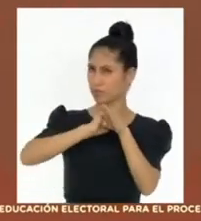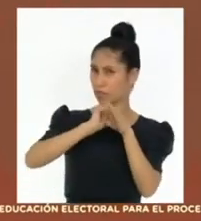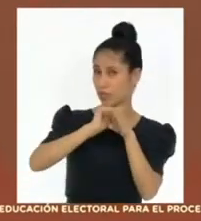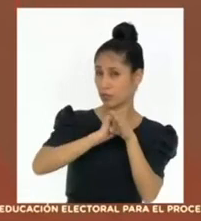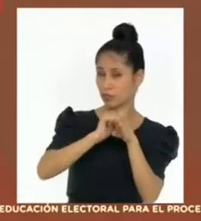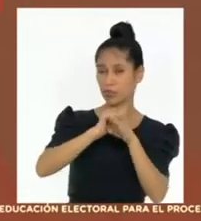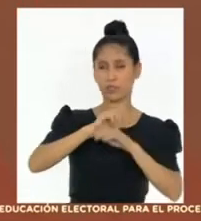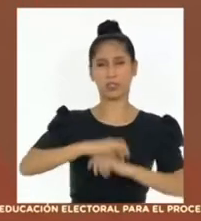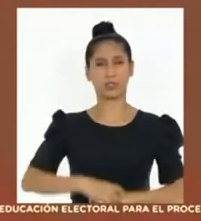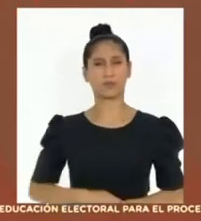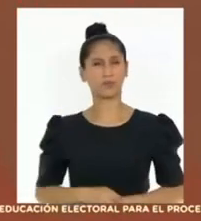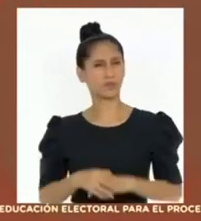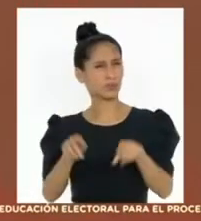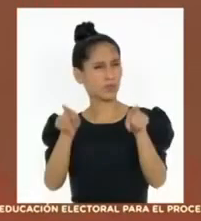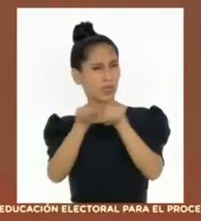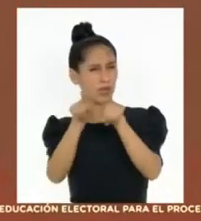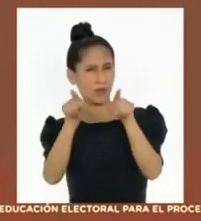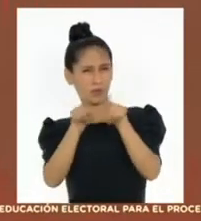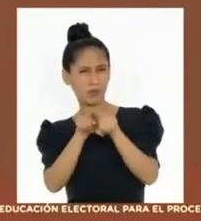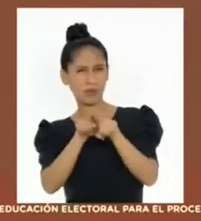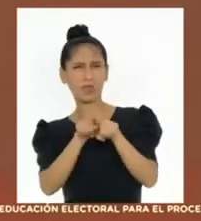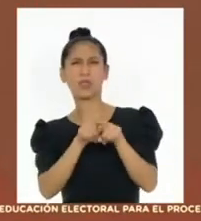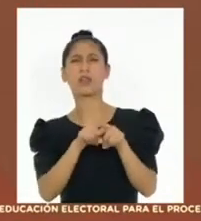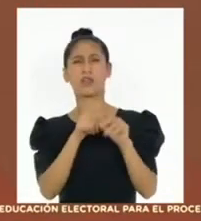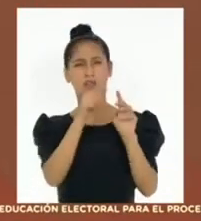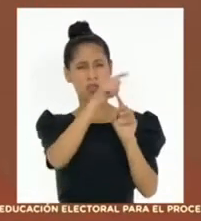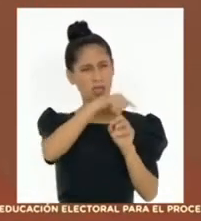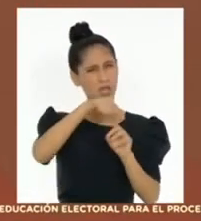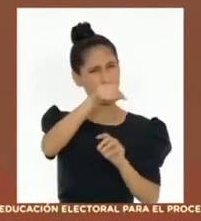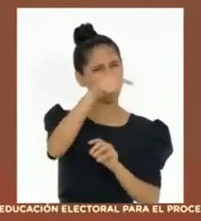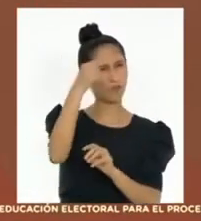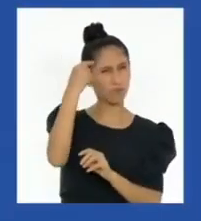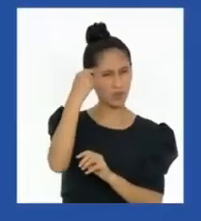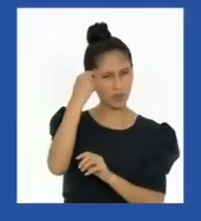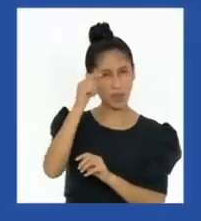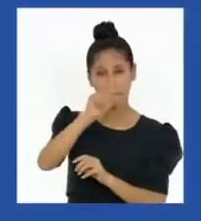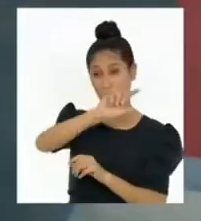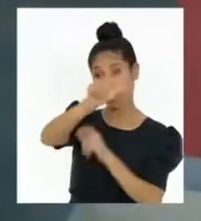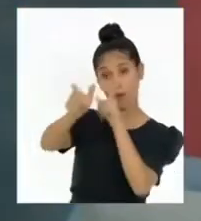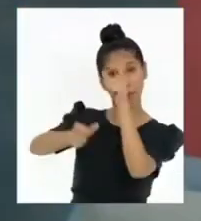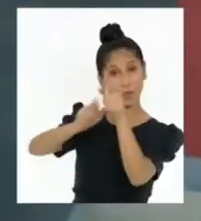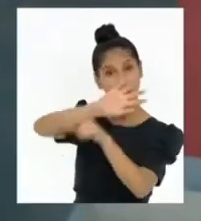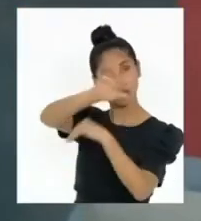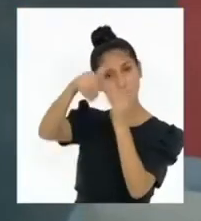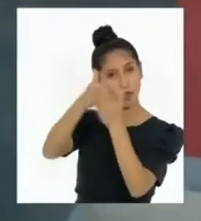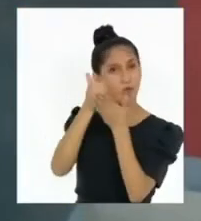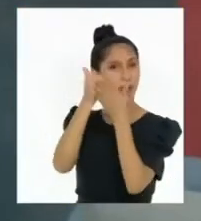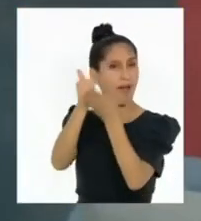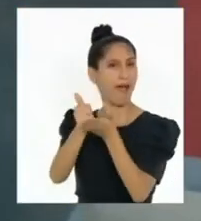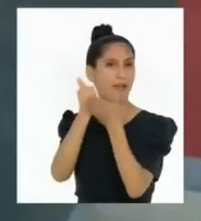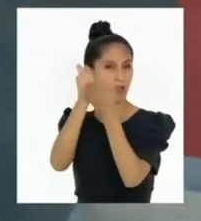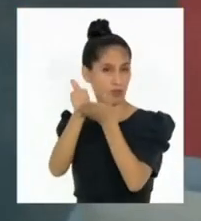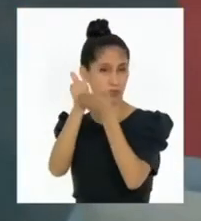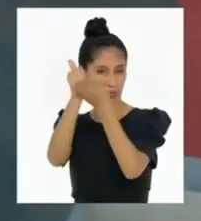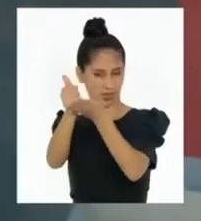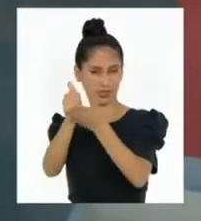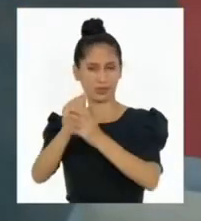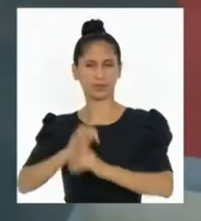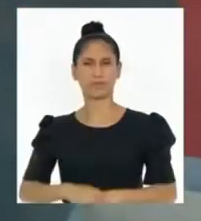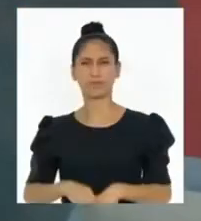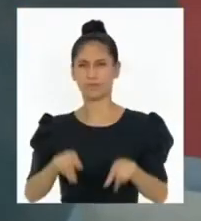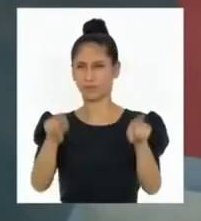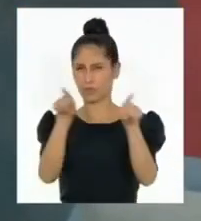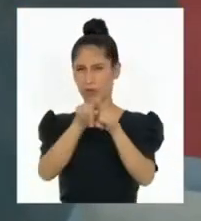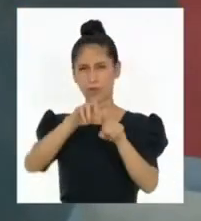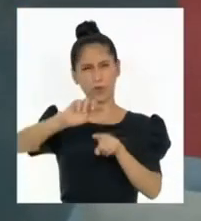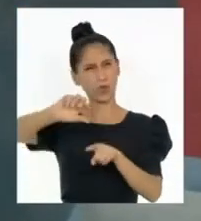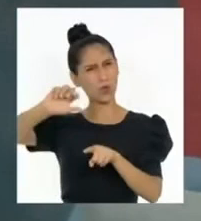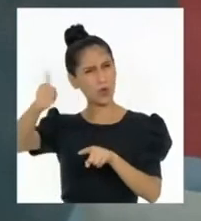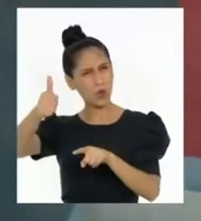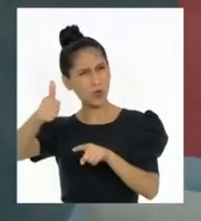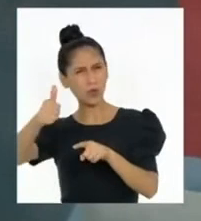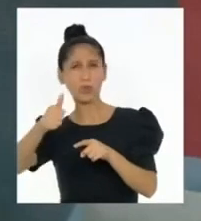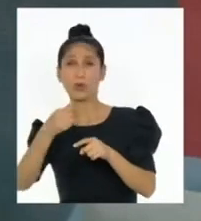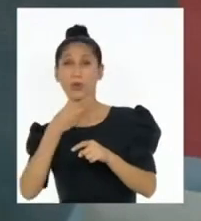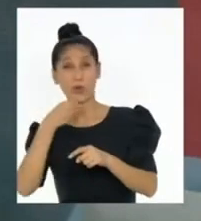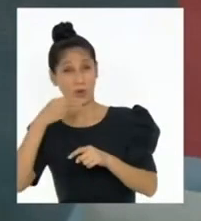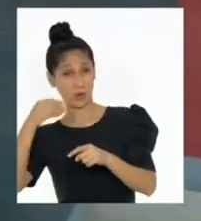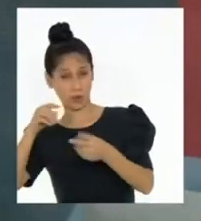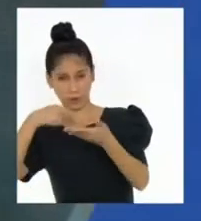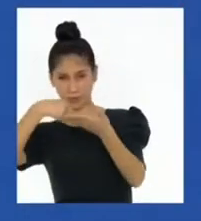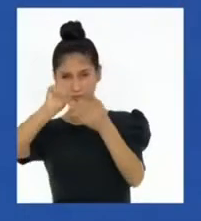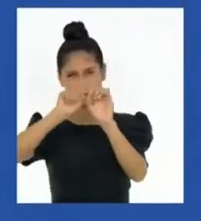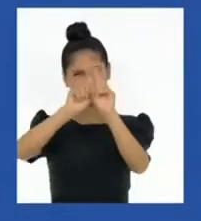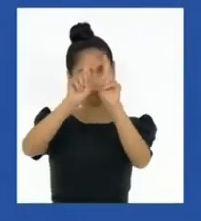oposición, siempre en beneficio del bien común. También otro estudiante nos manda su pregunta desde otra región del Perú.